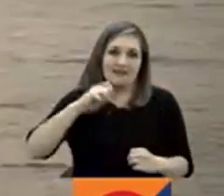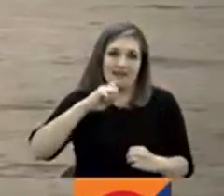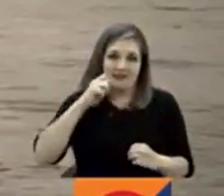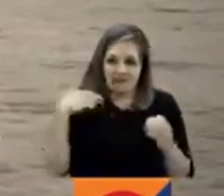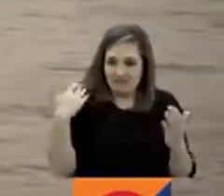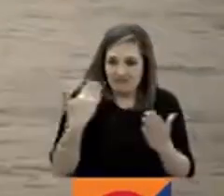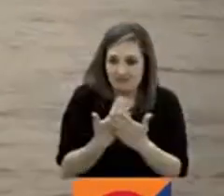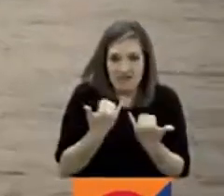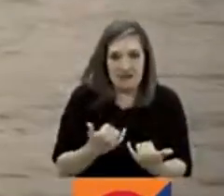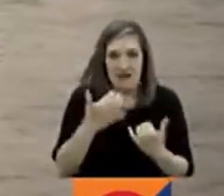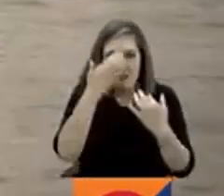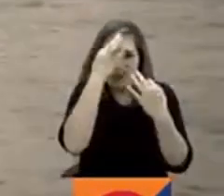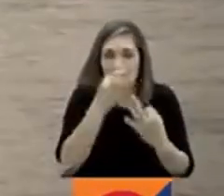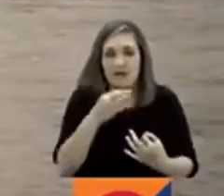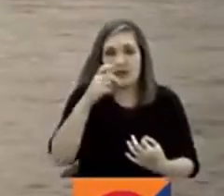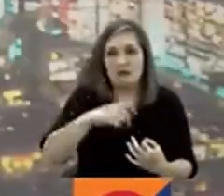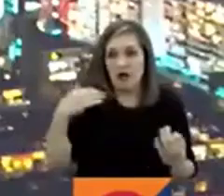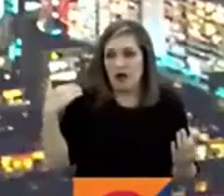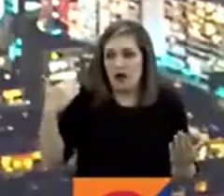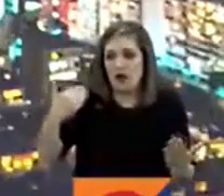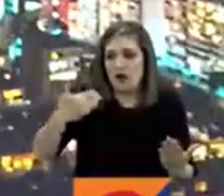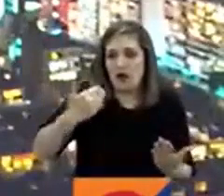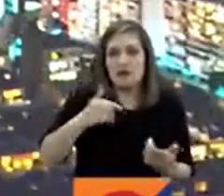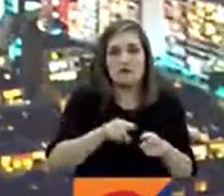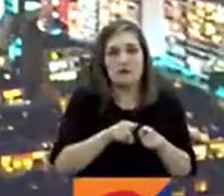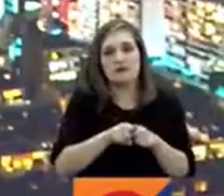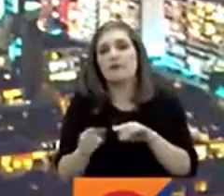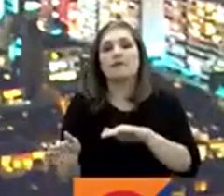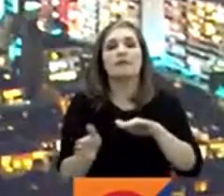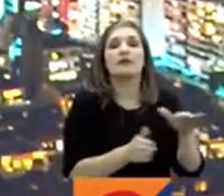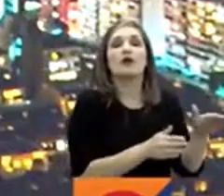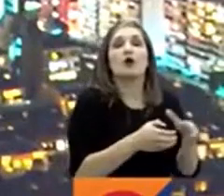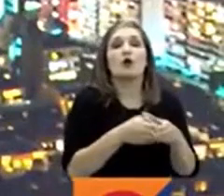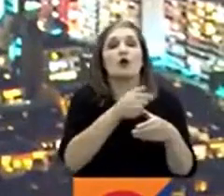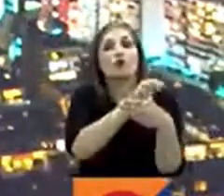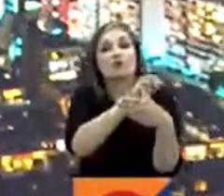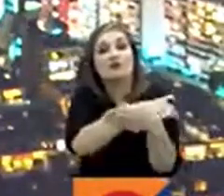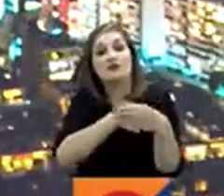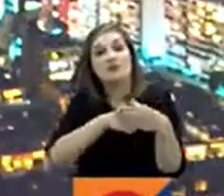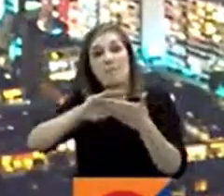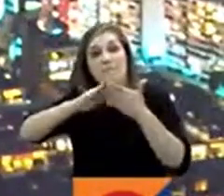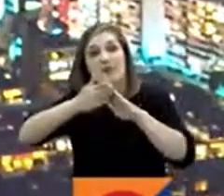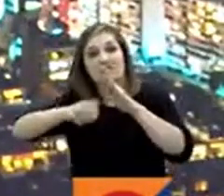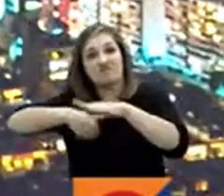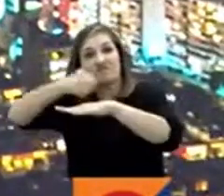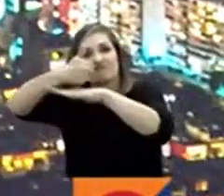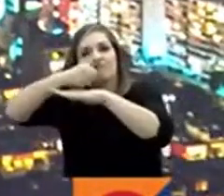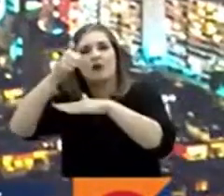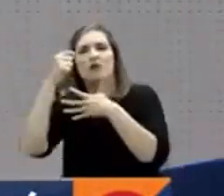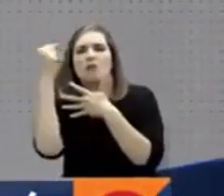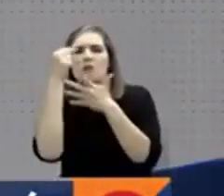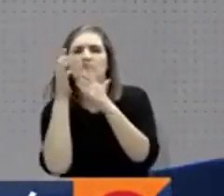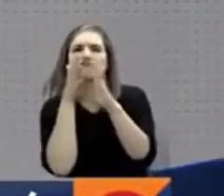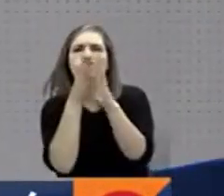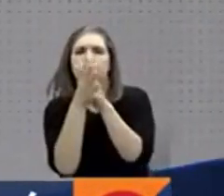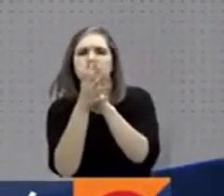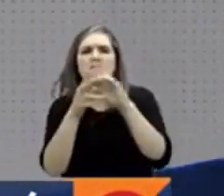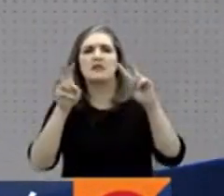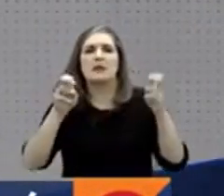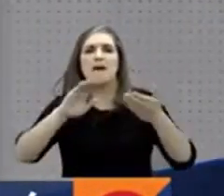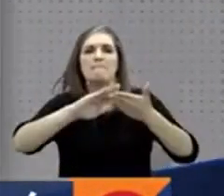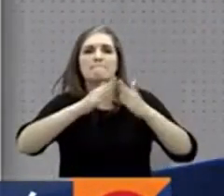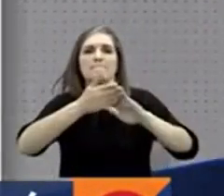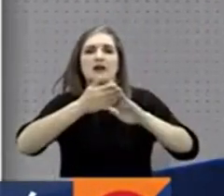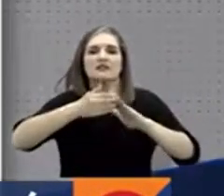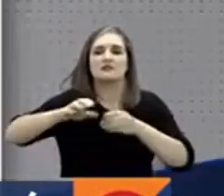que los aqueja año tras año. El alto comisionado para la paz entregó detalles de los avances de la paz urbana, esta vez en